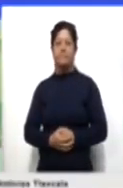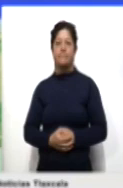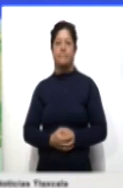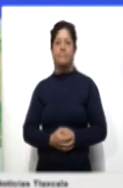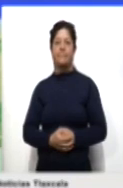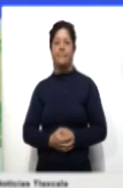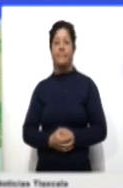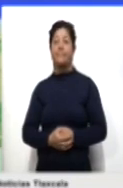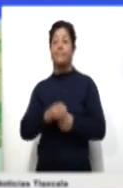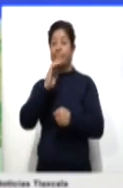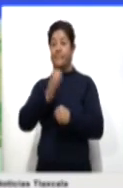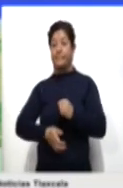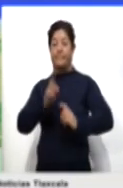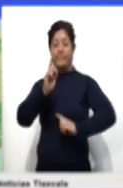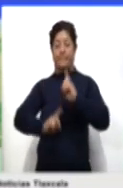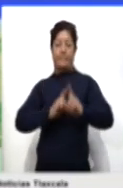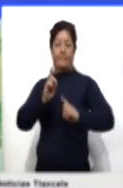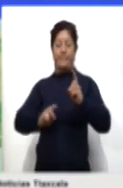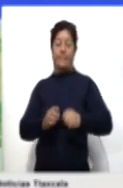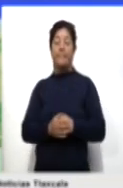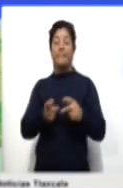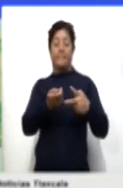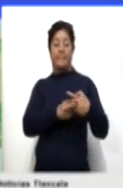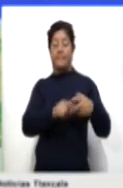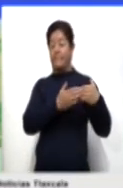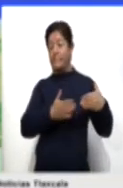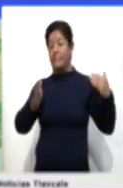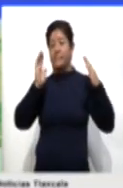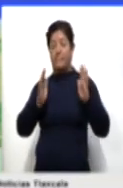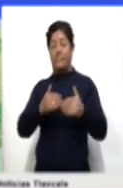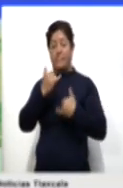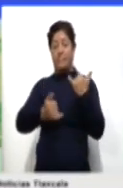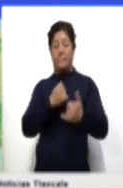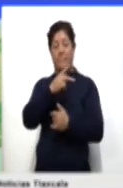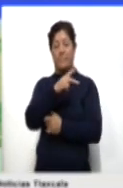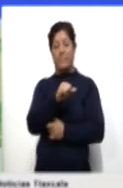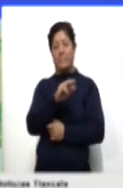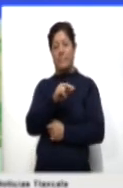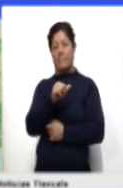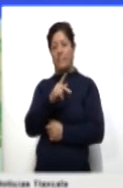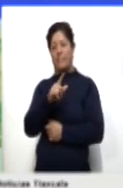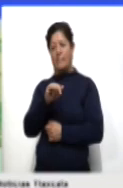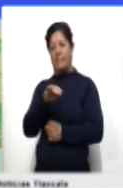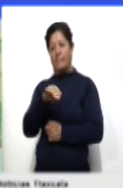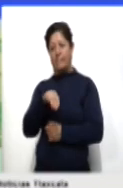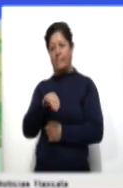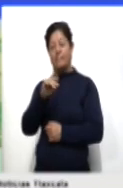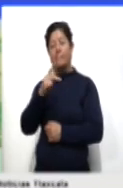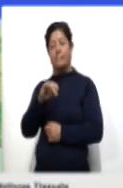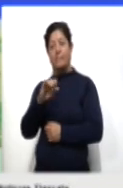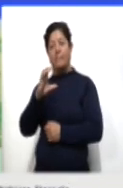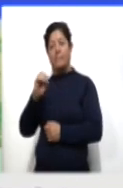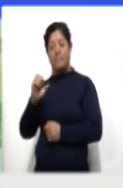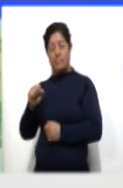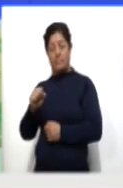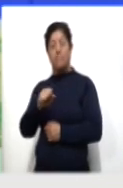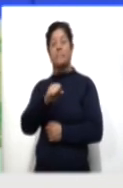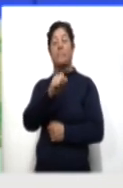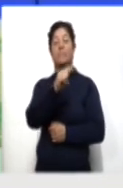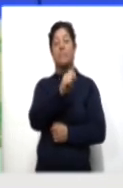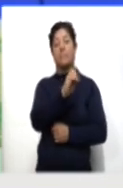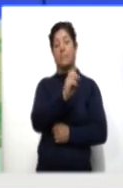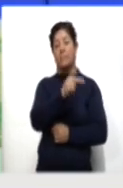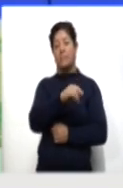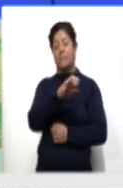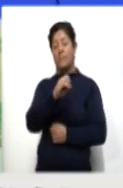Y para cerrar este bloque deportivo, han comenzado ya los Juegos Paralímpicos Tokio 2020 y Tlaxcala estará presente a través de su atleta